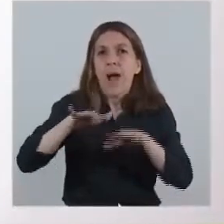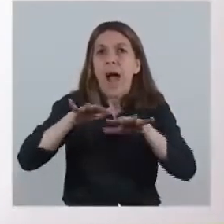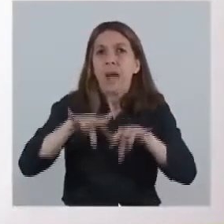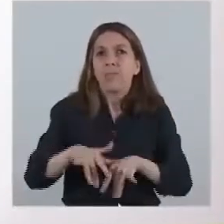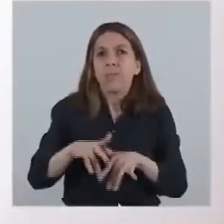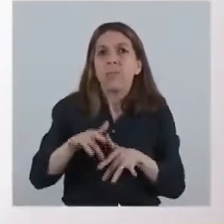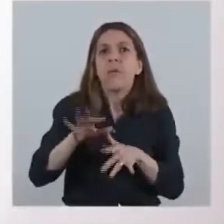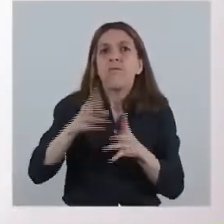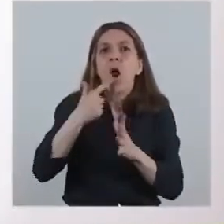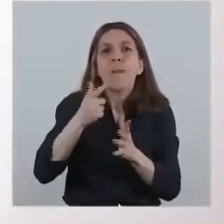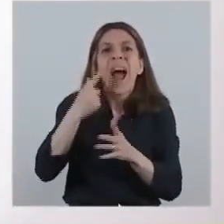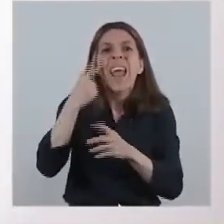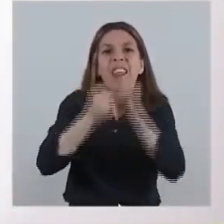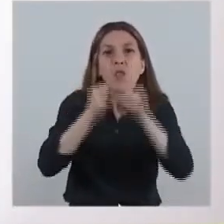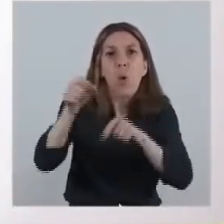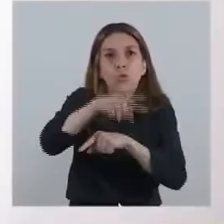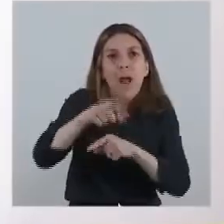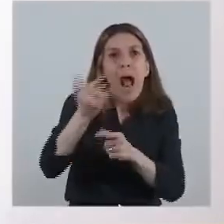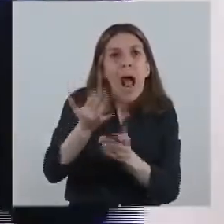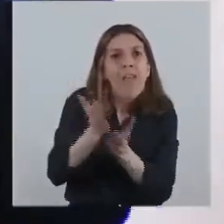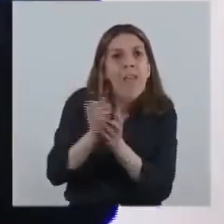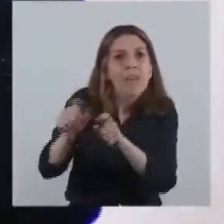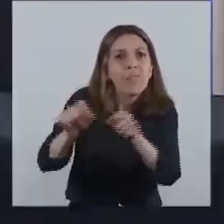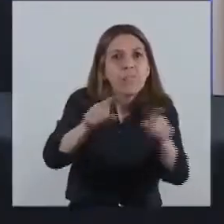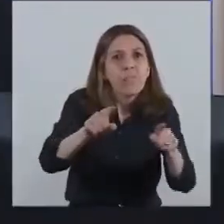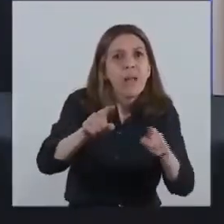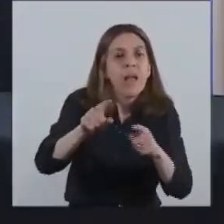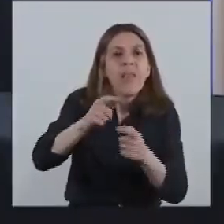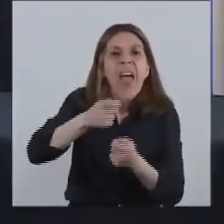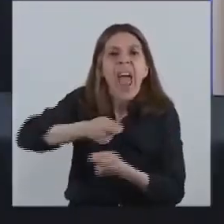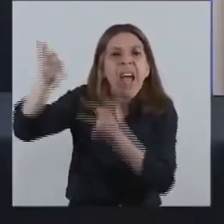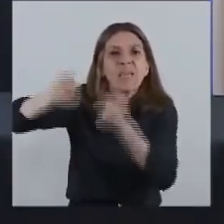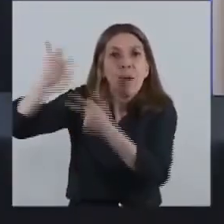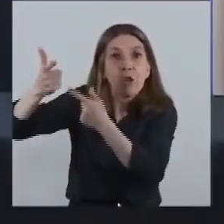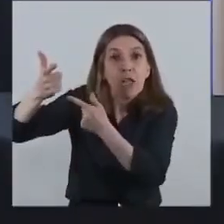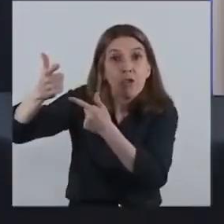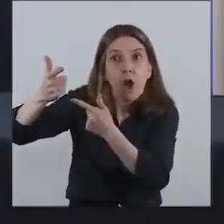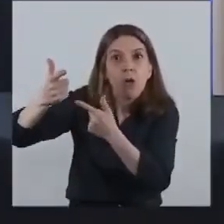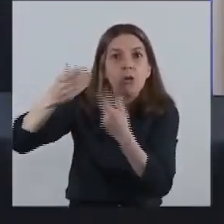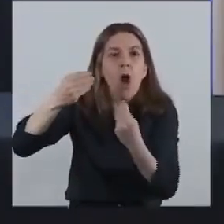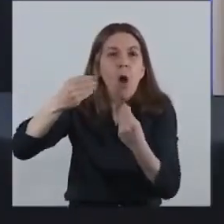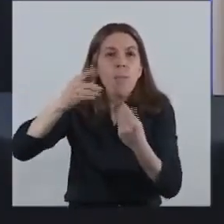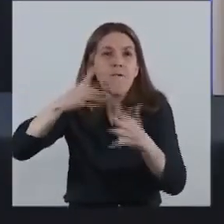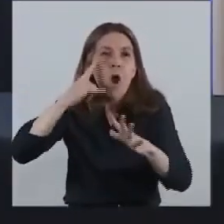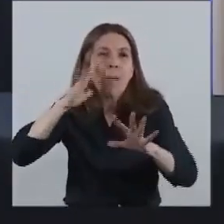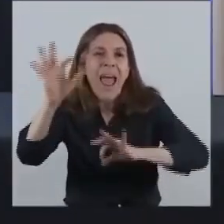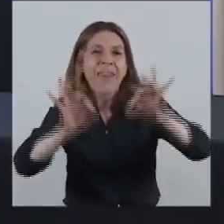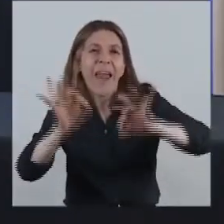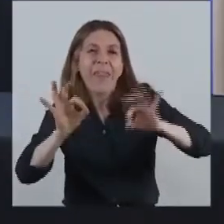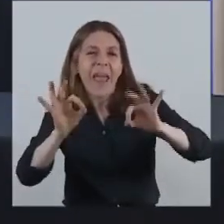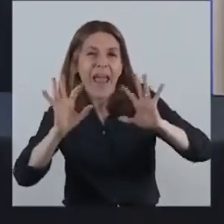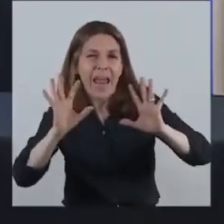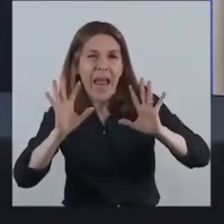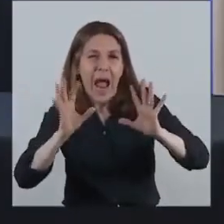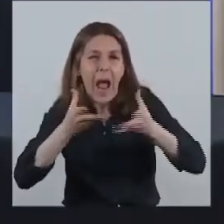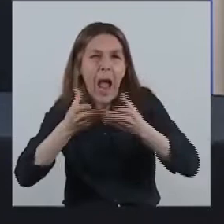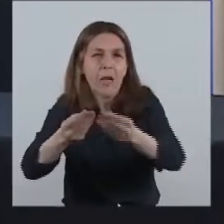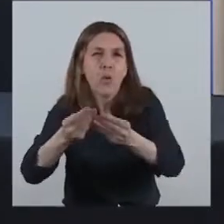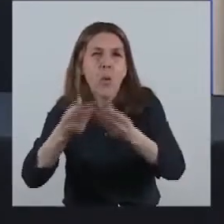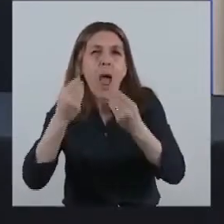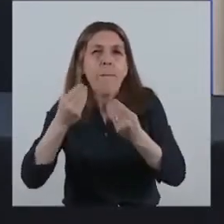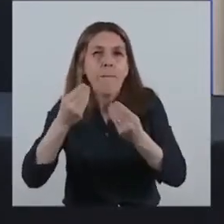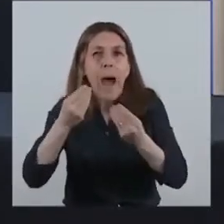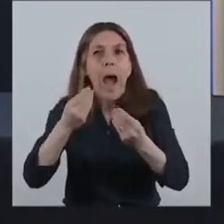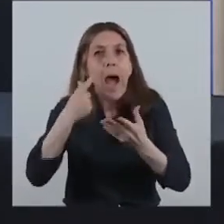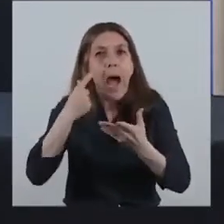derechos de exportación y de reintegros a la exportación con una mirada estratégica que busca incentivar